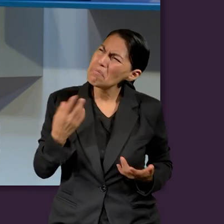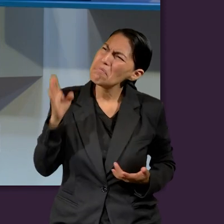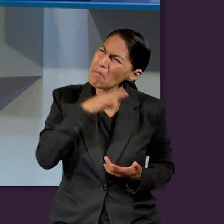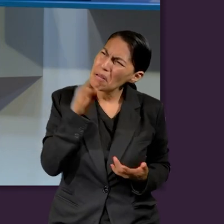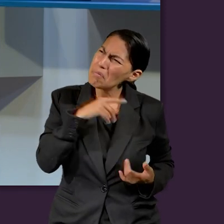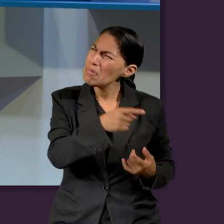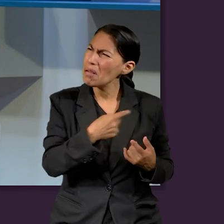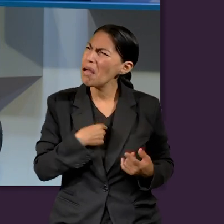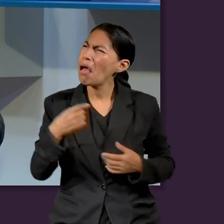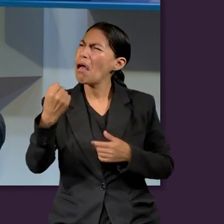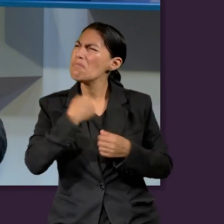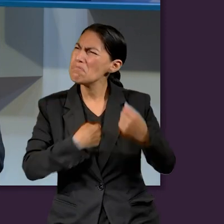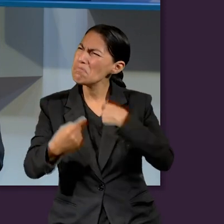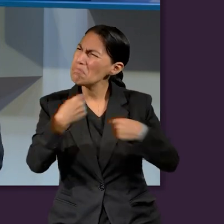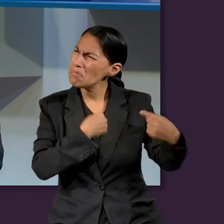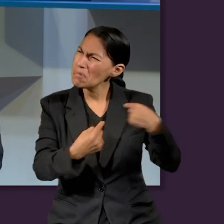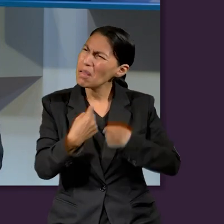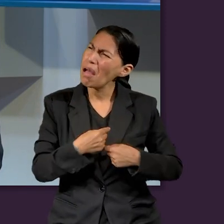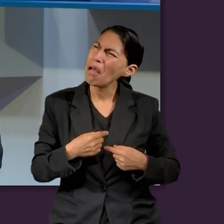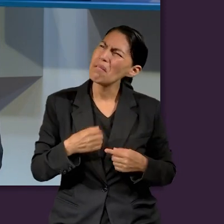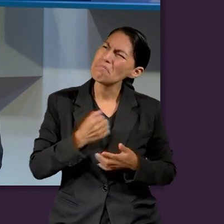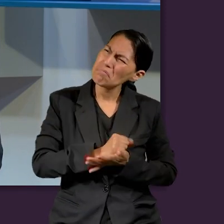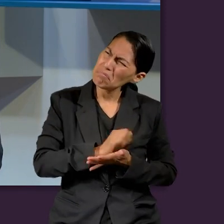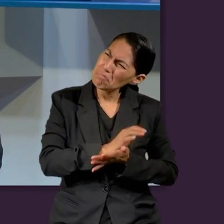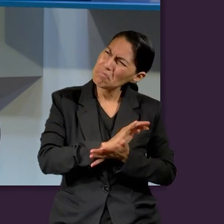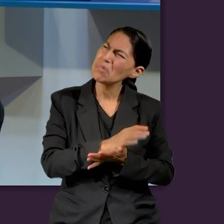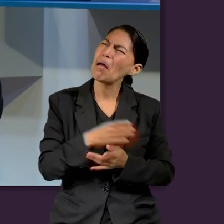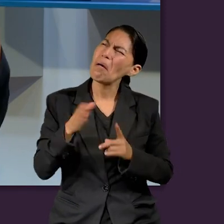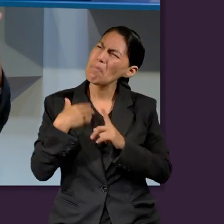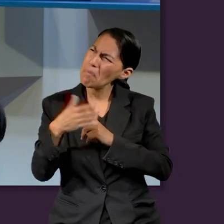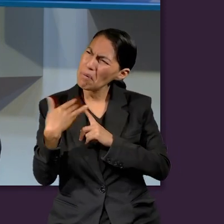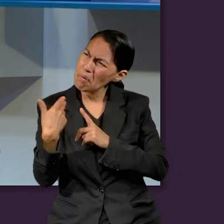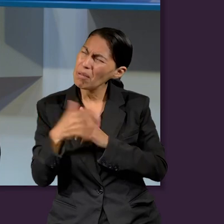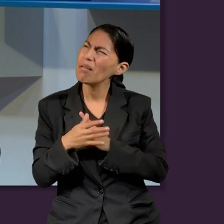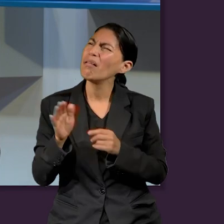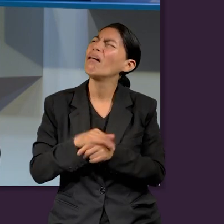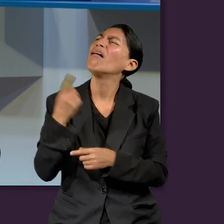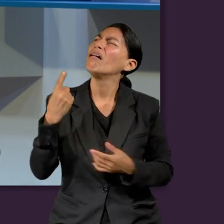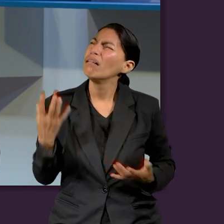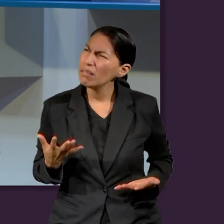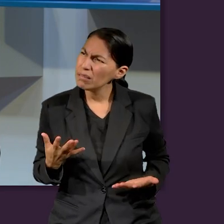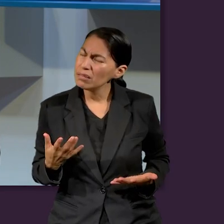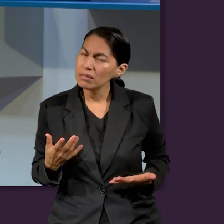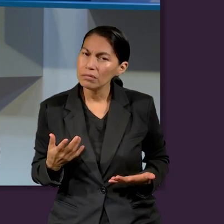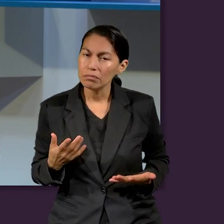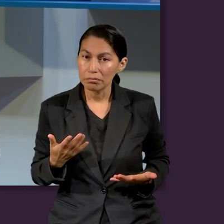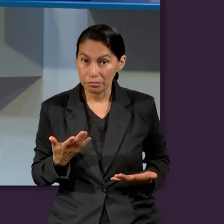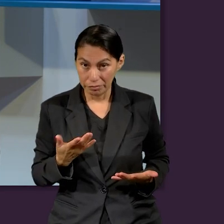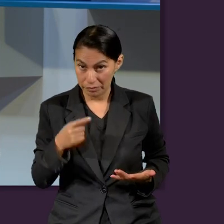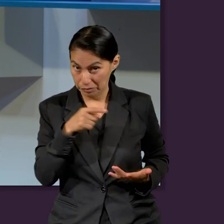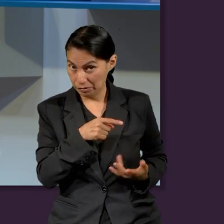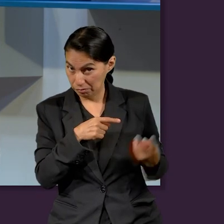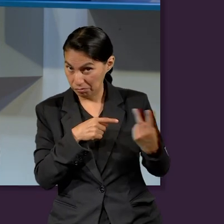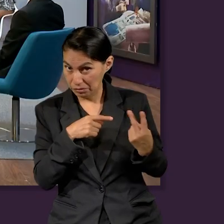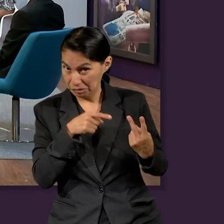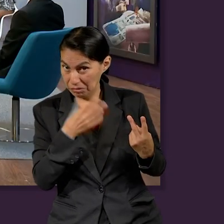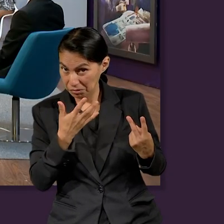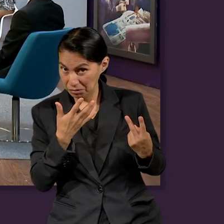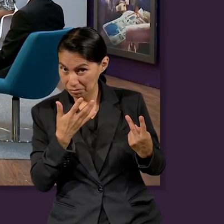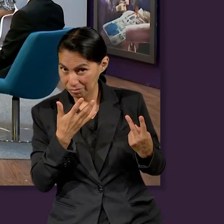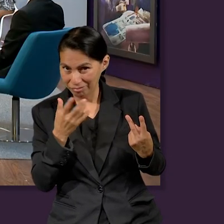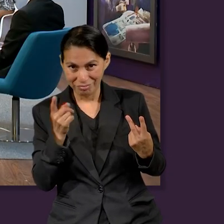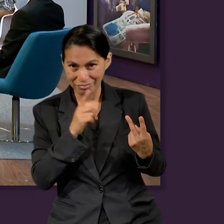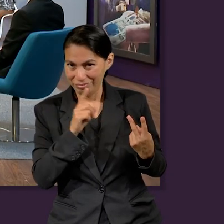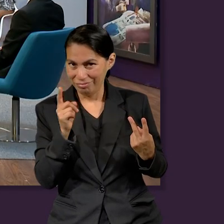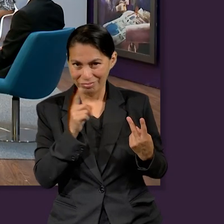momento para, pues, pelear con Dios, ¿no? Revelarse y recordar qué mal los trataron y qué feos eran las